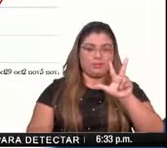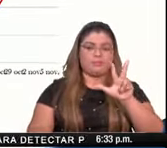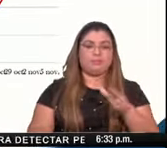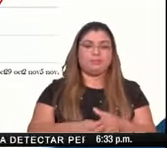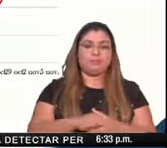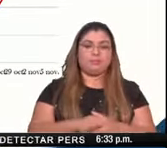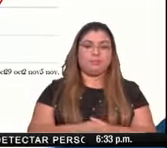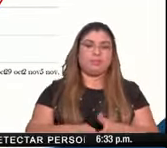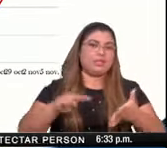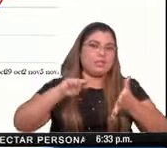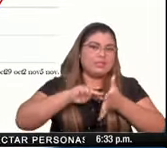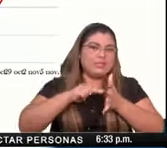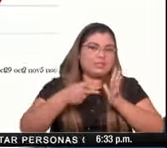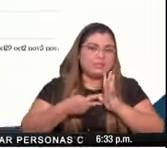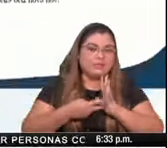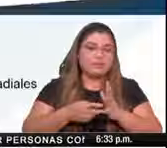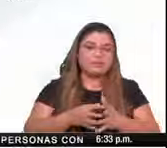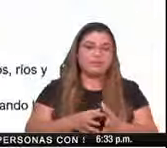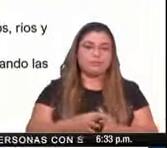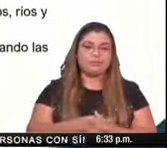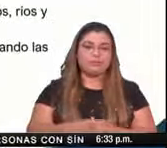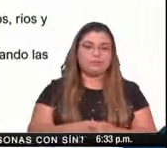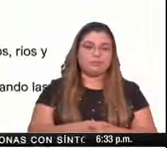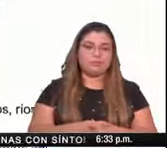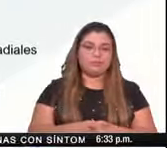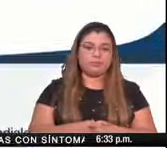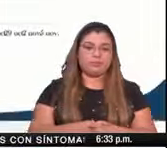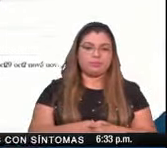tienen si me ponen la anterior